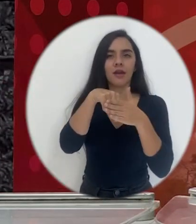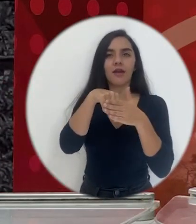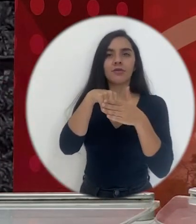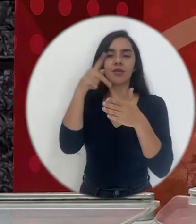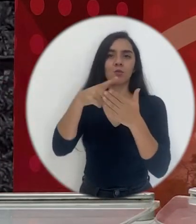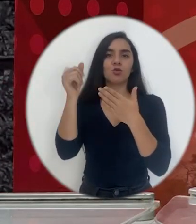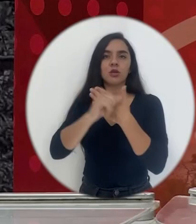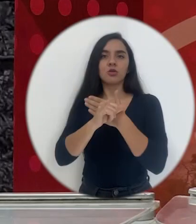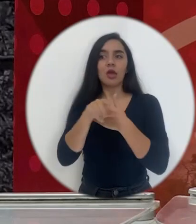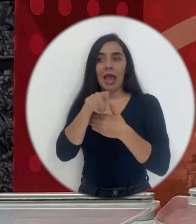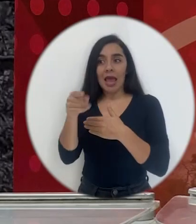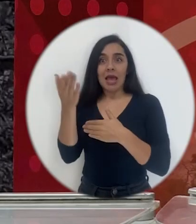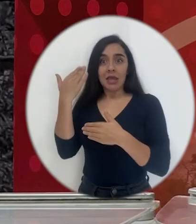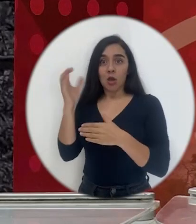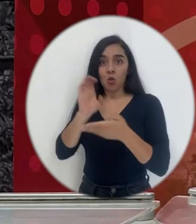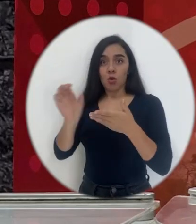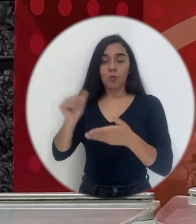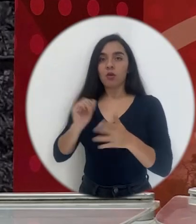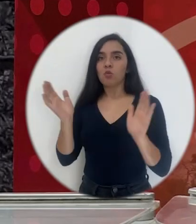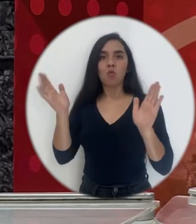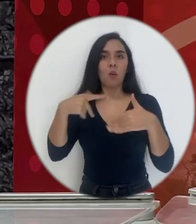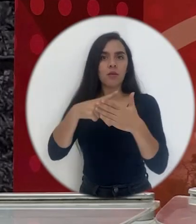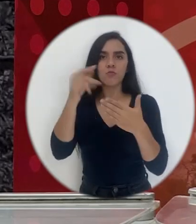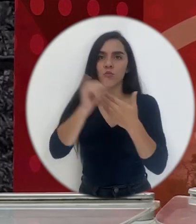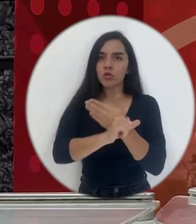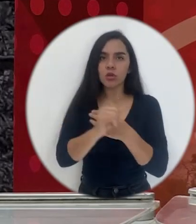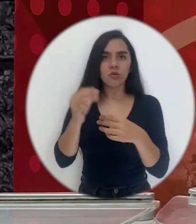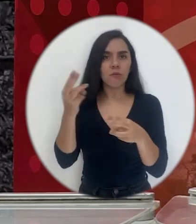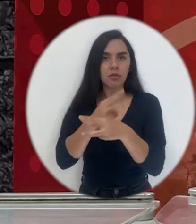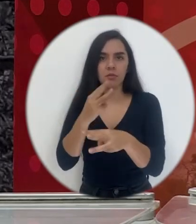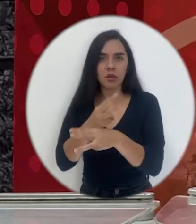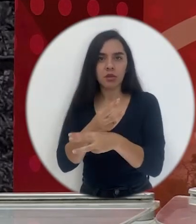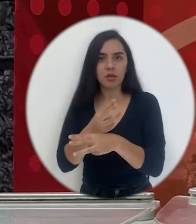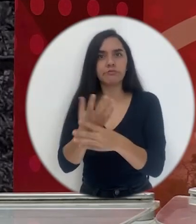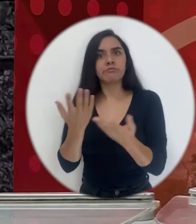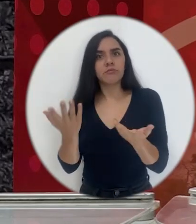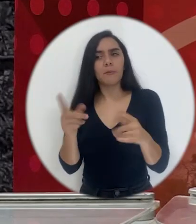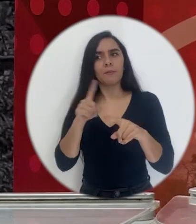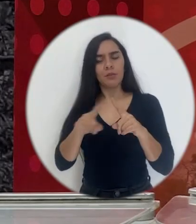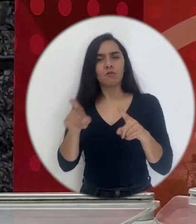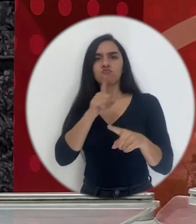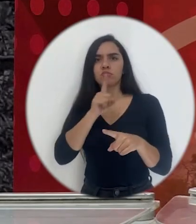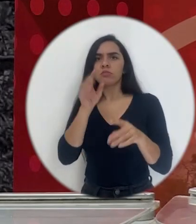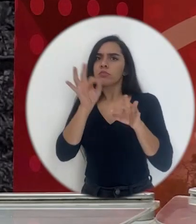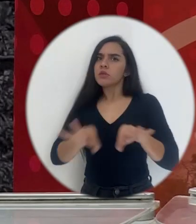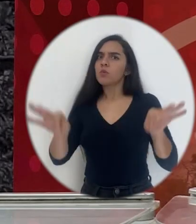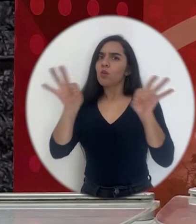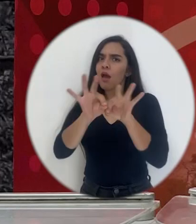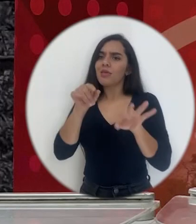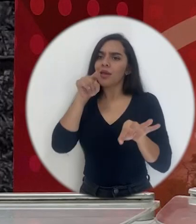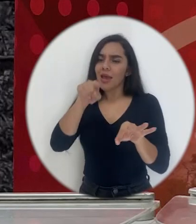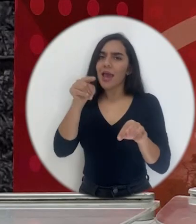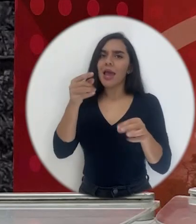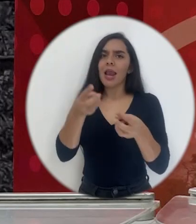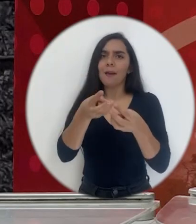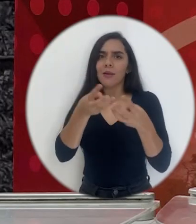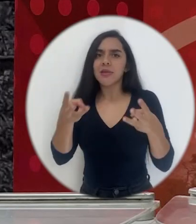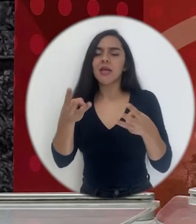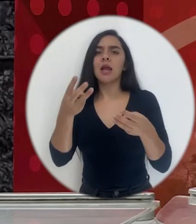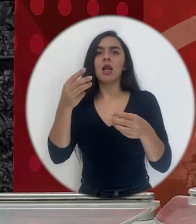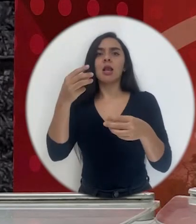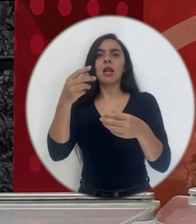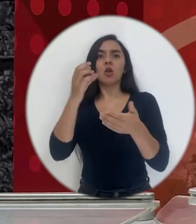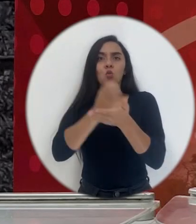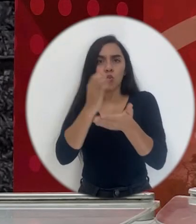No tienen proyectos en matemáticas, y es tan importante, ¿verdad?, que existan proyectos, porque es donde